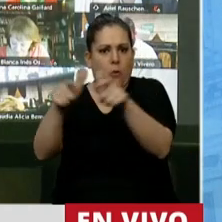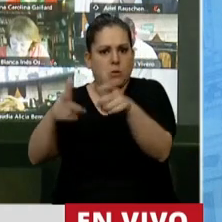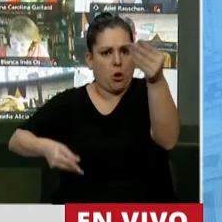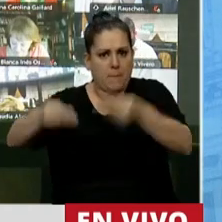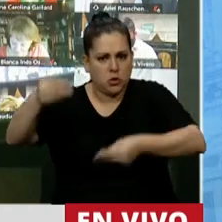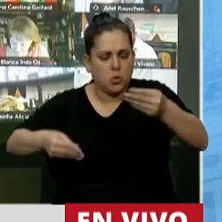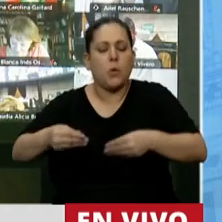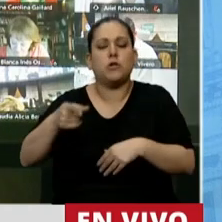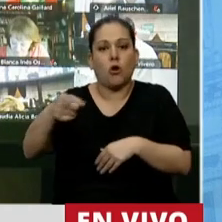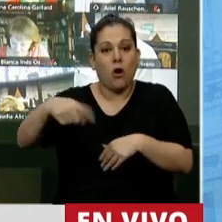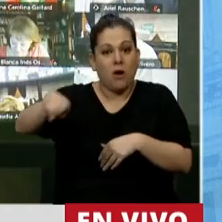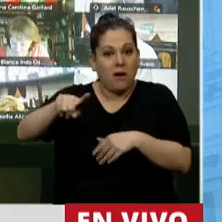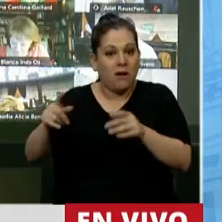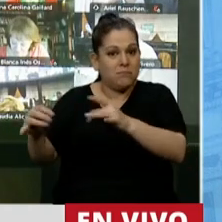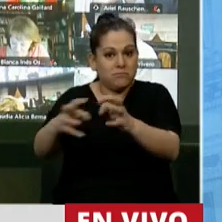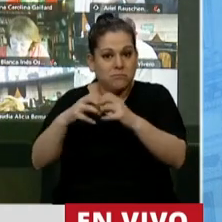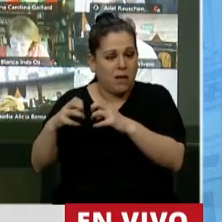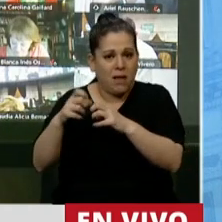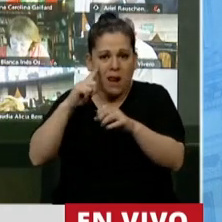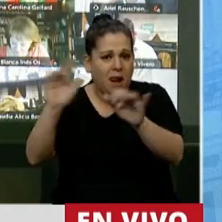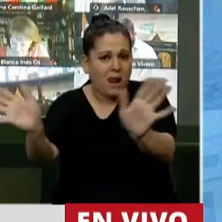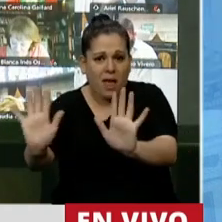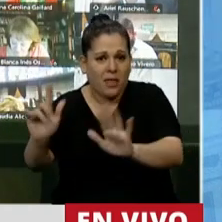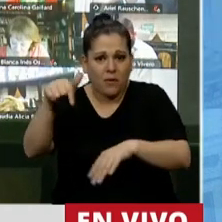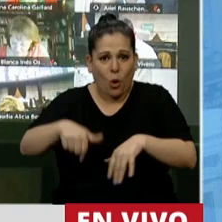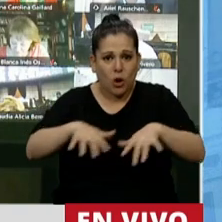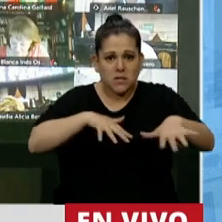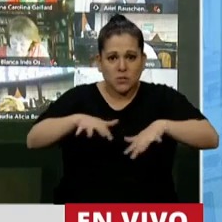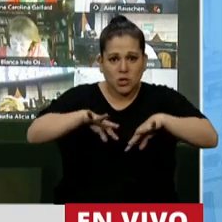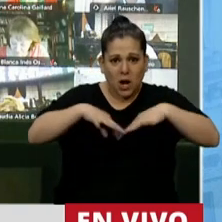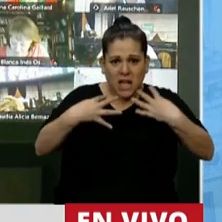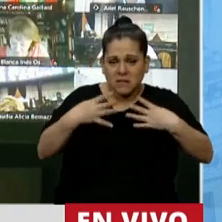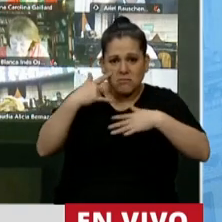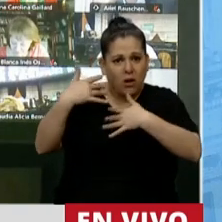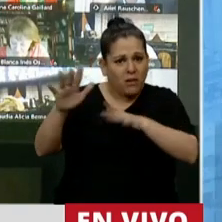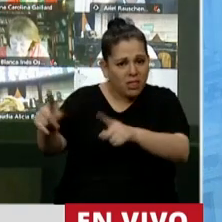y el debate en la comisión de presupuesto no tuvo nada que ver con lo que trajimos hoy al recinto.